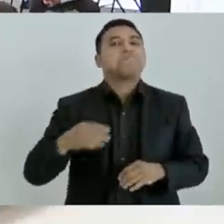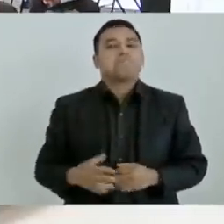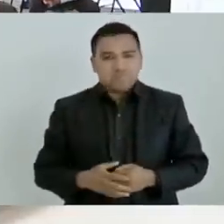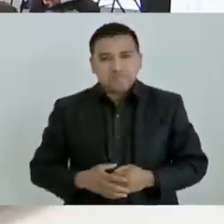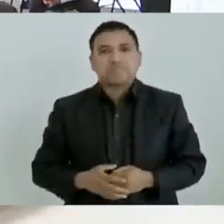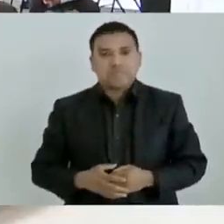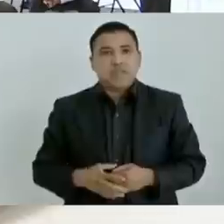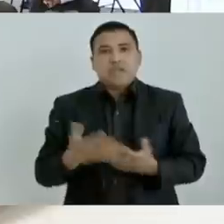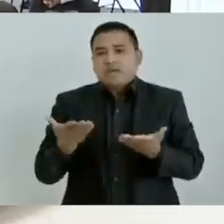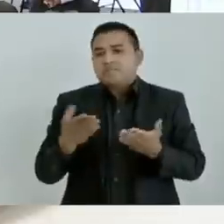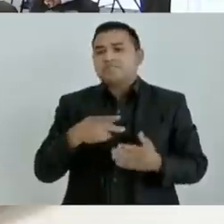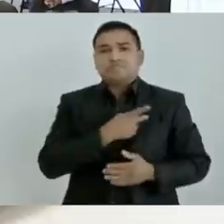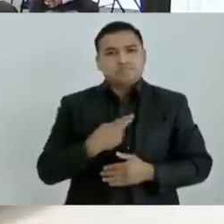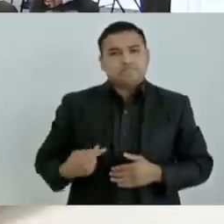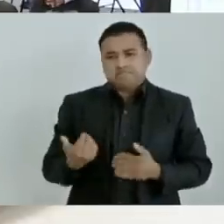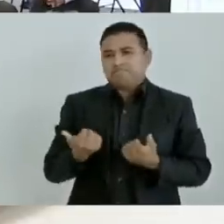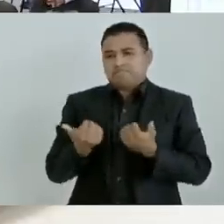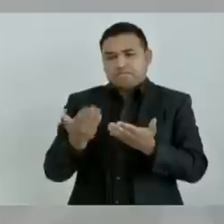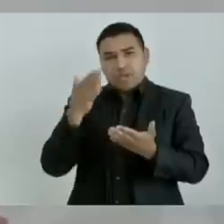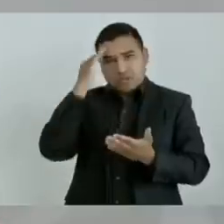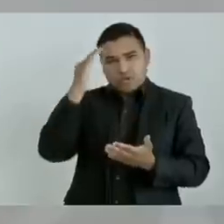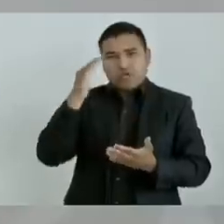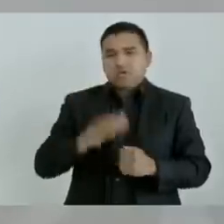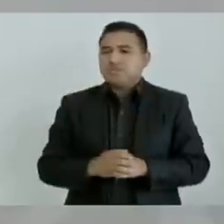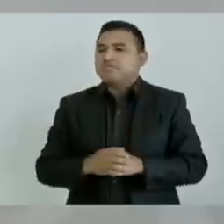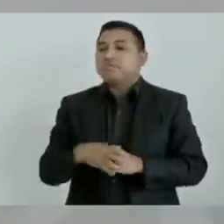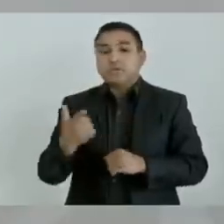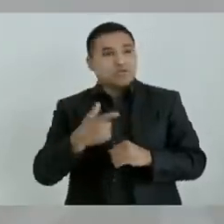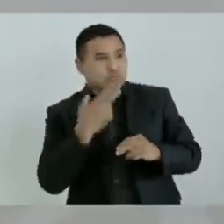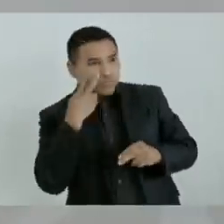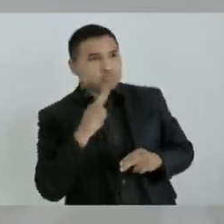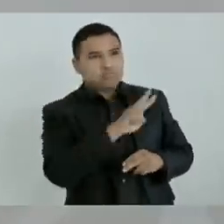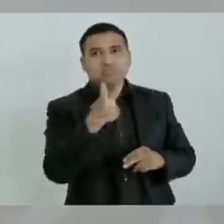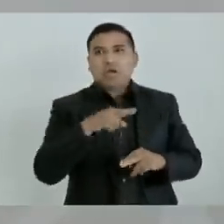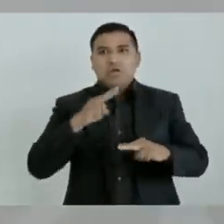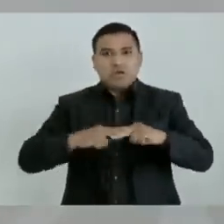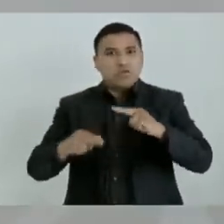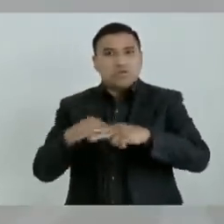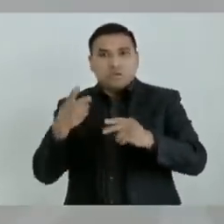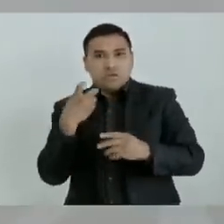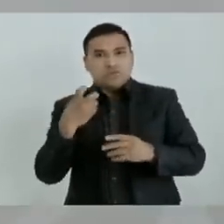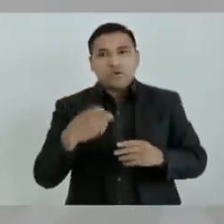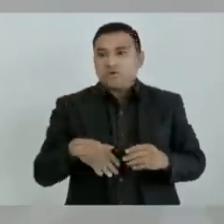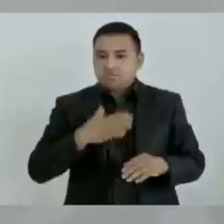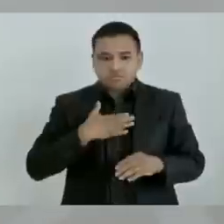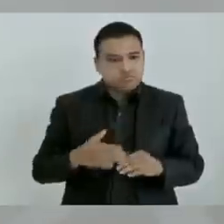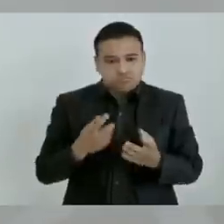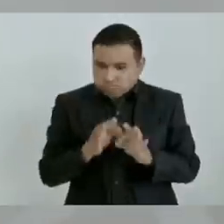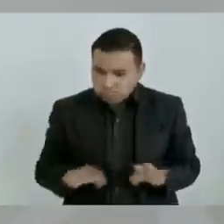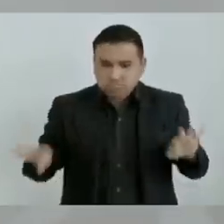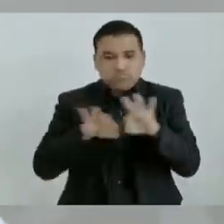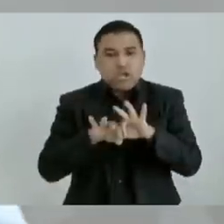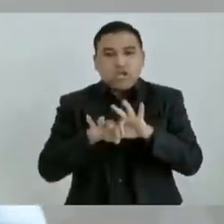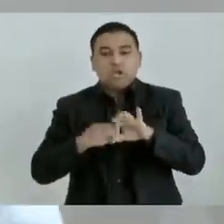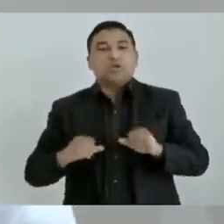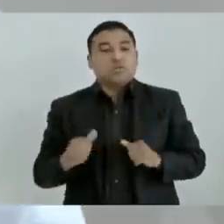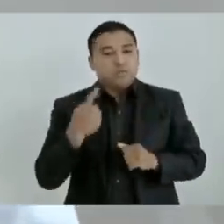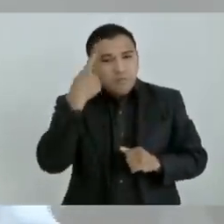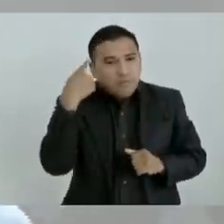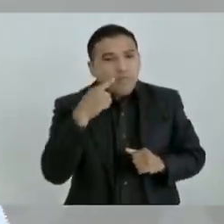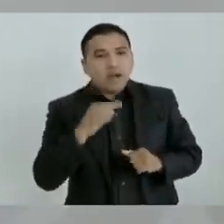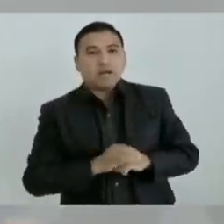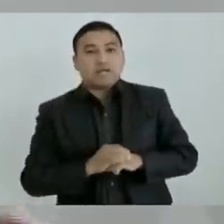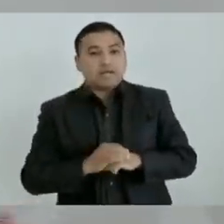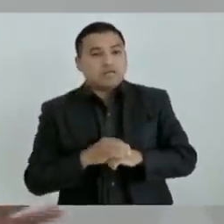Además, señor Presidente, las obras de infraestructura, como usted lo ha dicho, también son justicia social. Y queremos reconocer